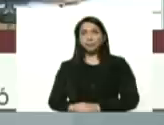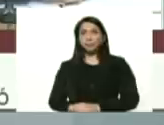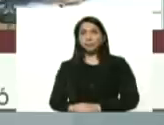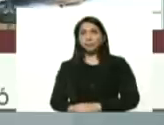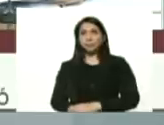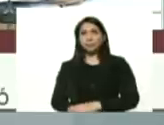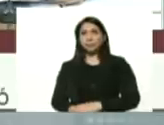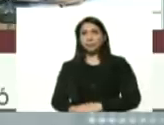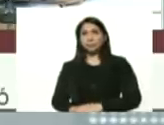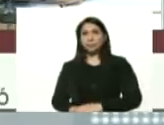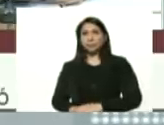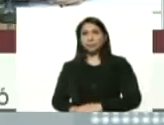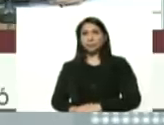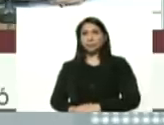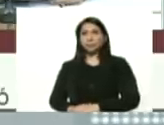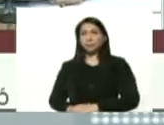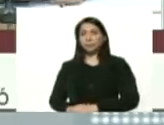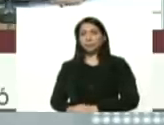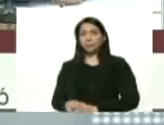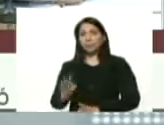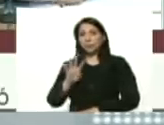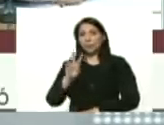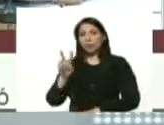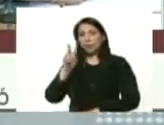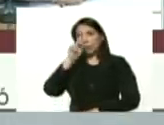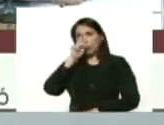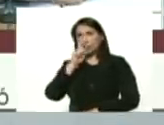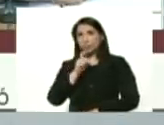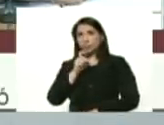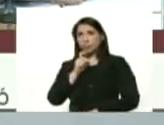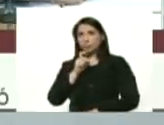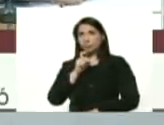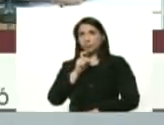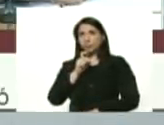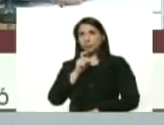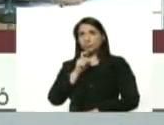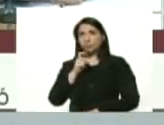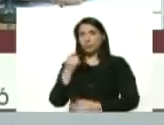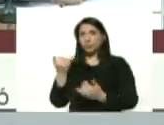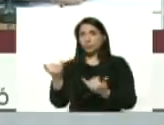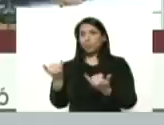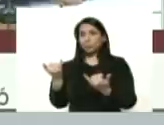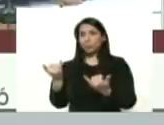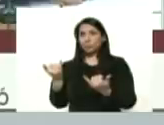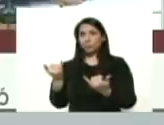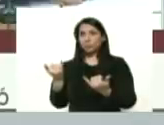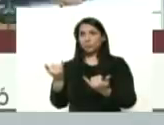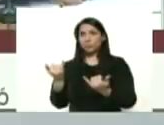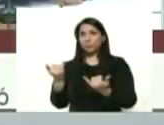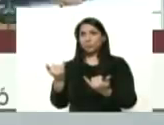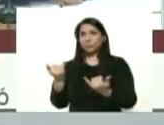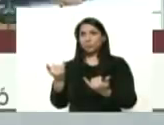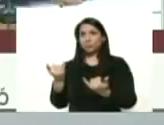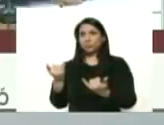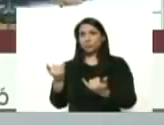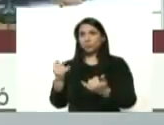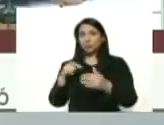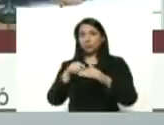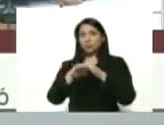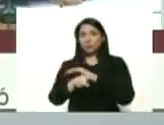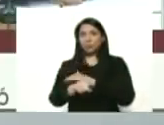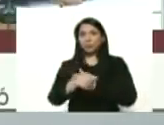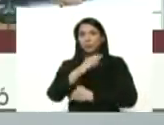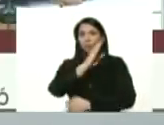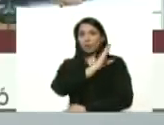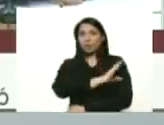latillo 42 años actualmente se encuentra ingresado en